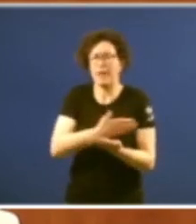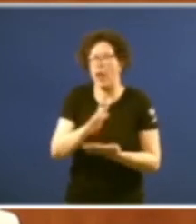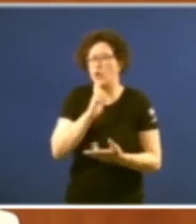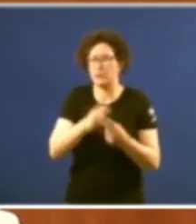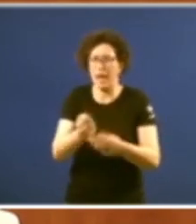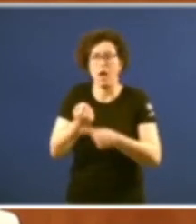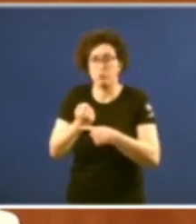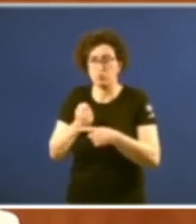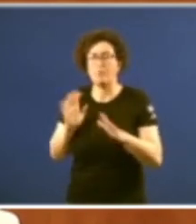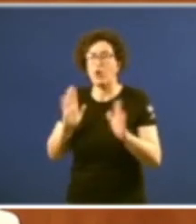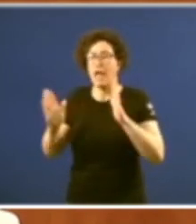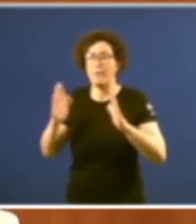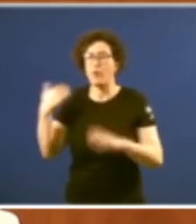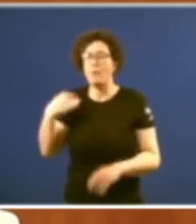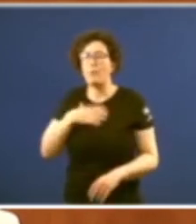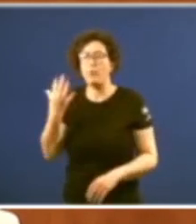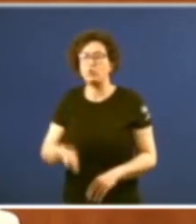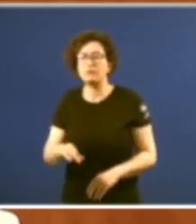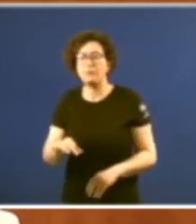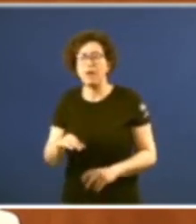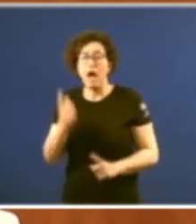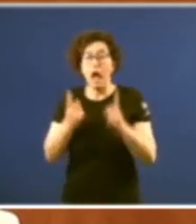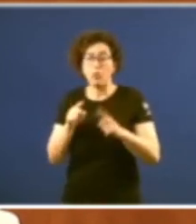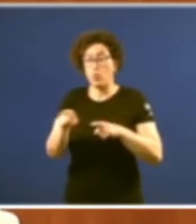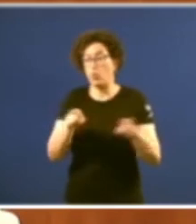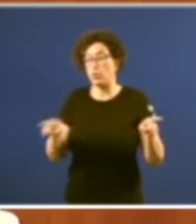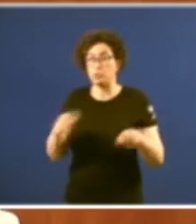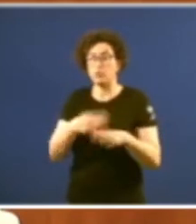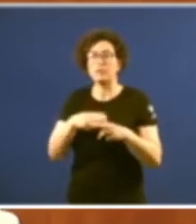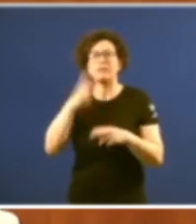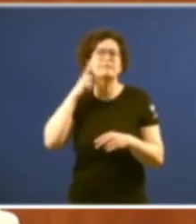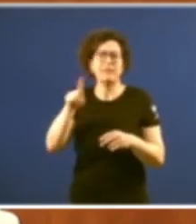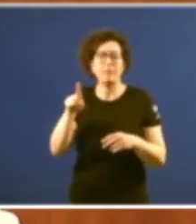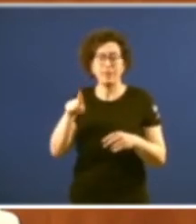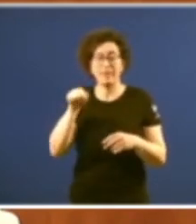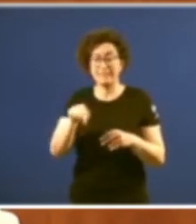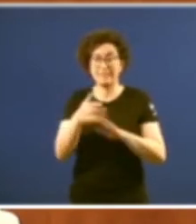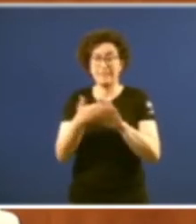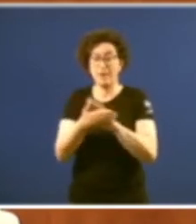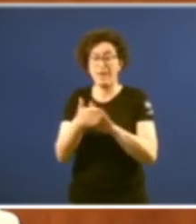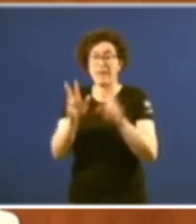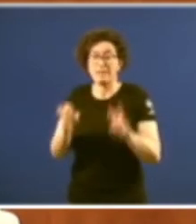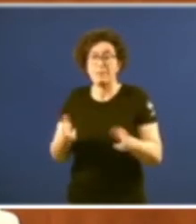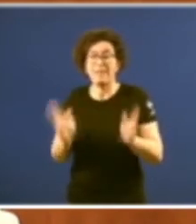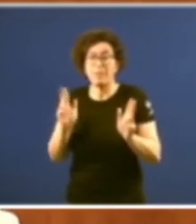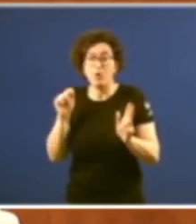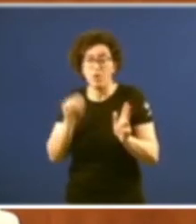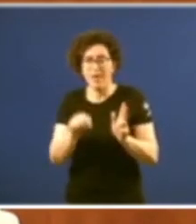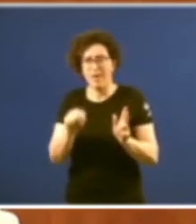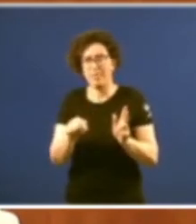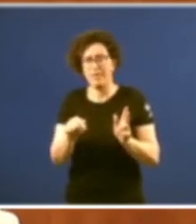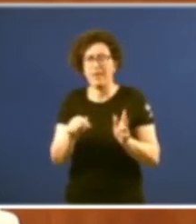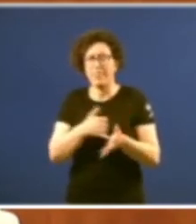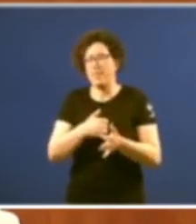naquela época é posible que fora porque unse autos eran conscientes de que o que tiñan entre as mans a propia democracia era unha crianza débil e que